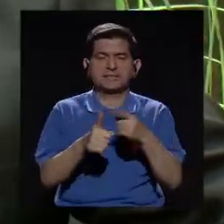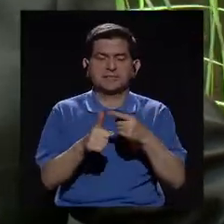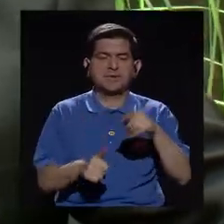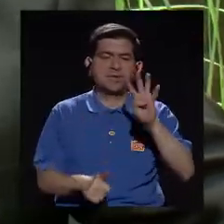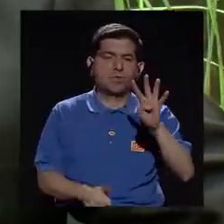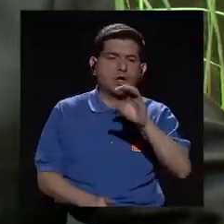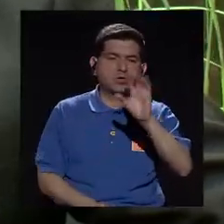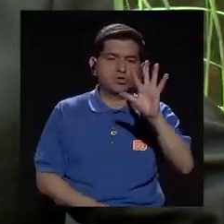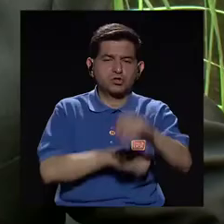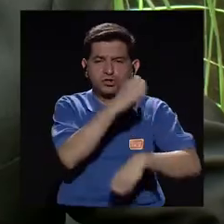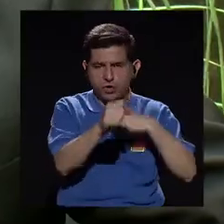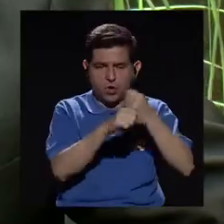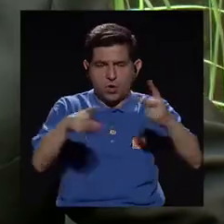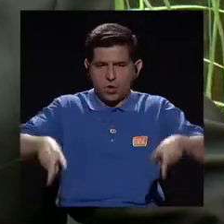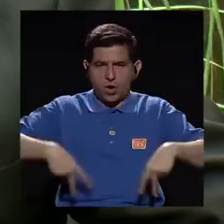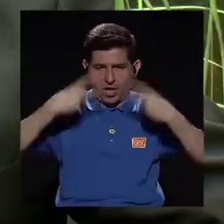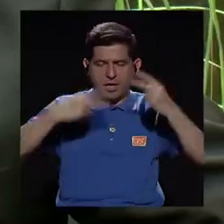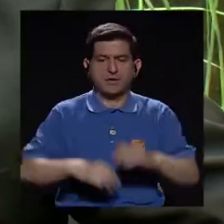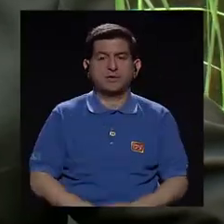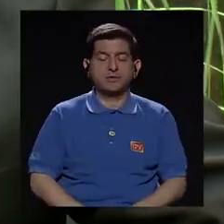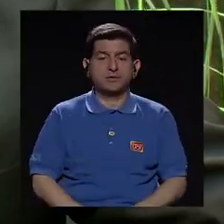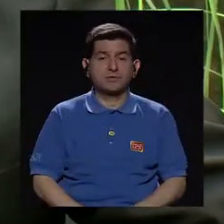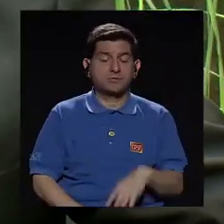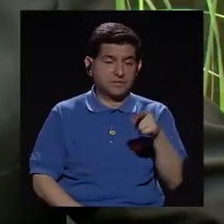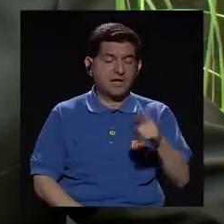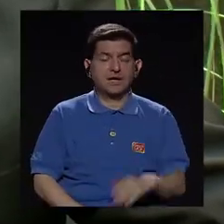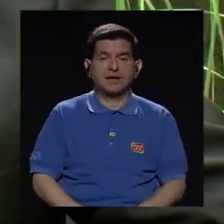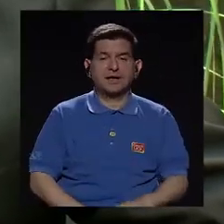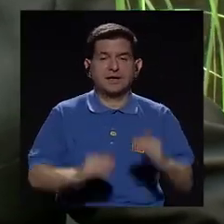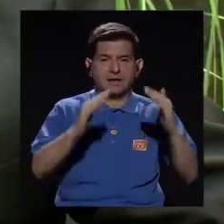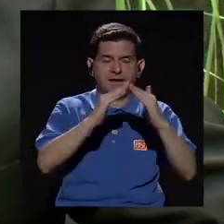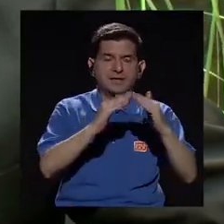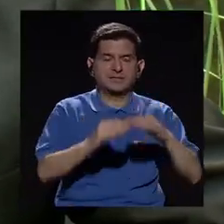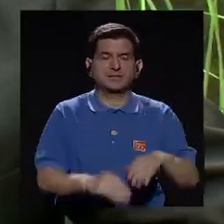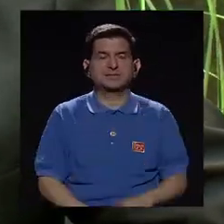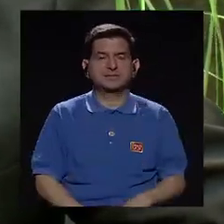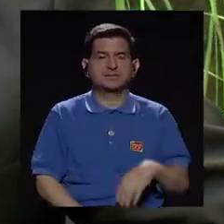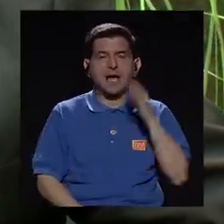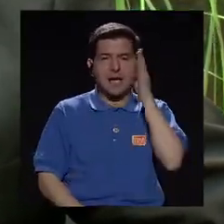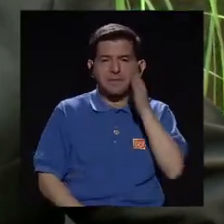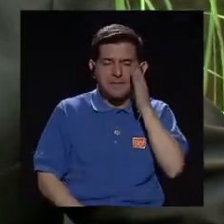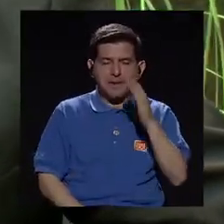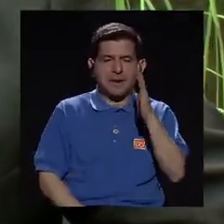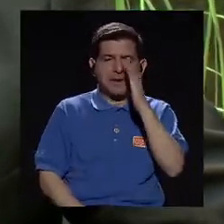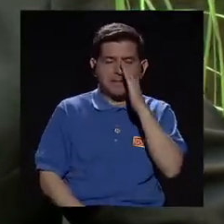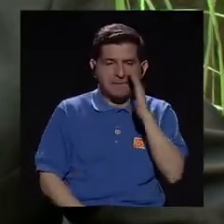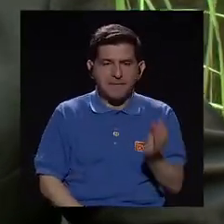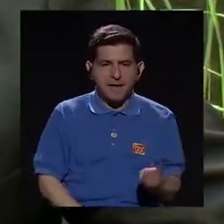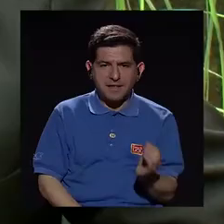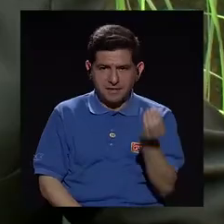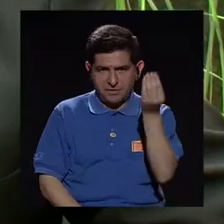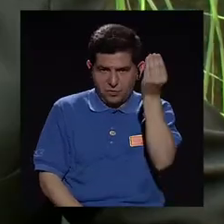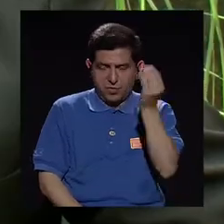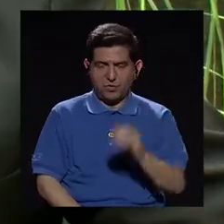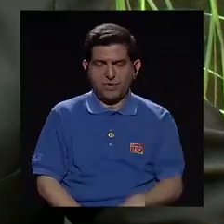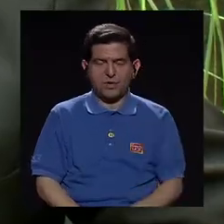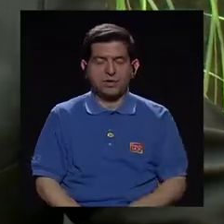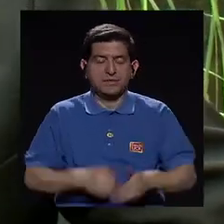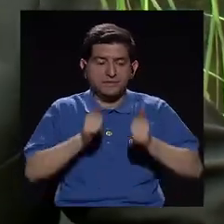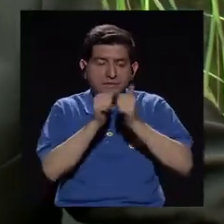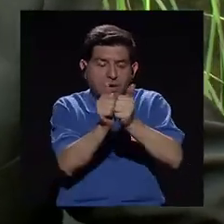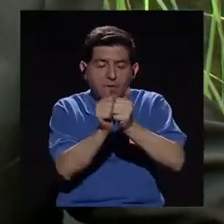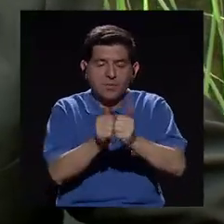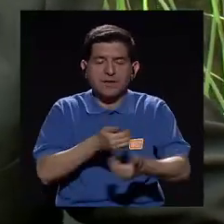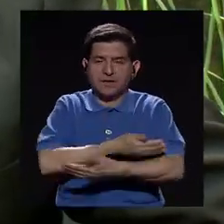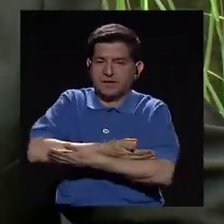primeros cuatro o cinco años de vida. Dado que en el hogar La Posada de Belén, lo que viven son adolescentes madres con